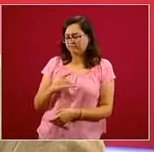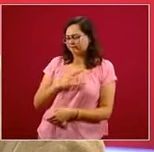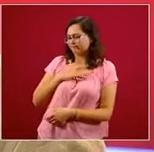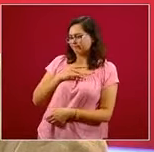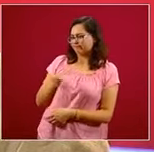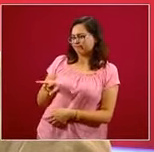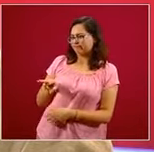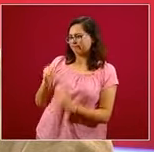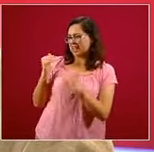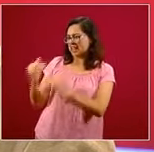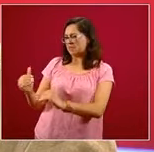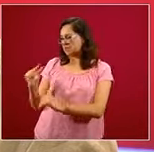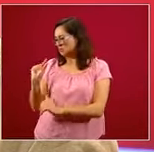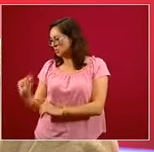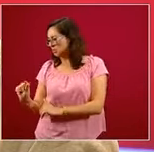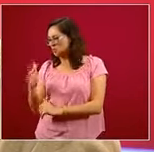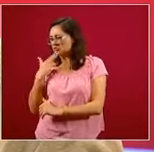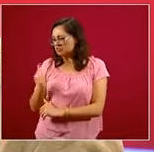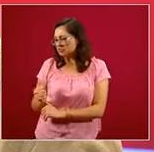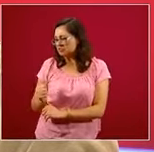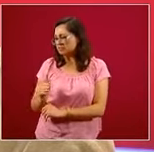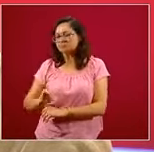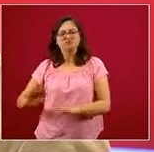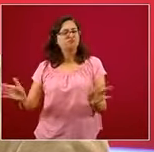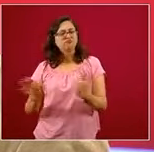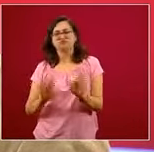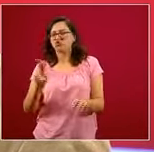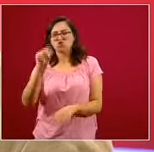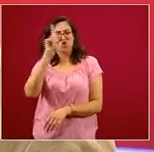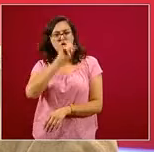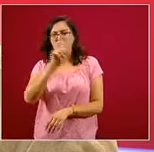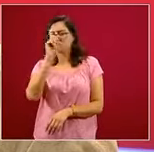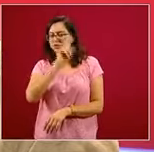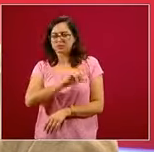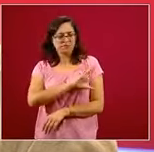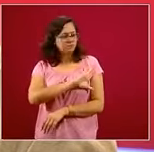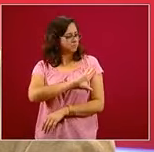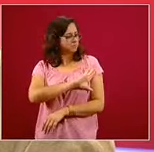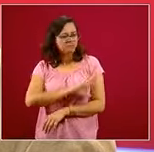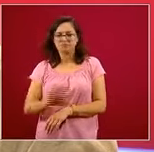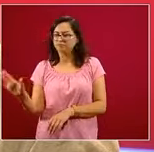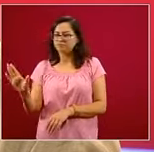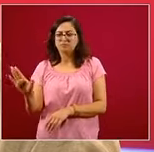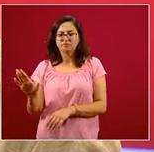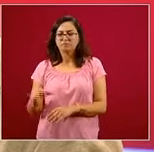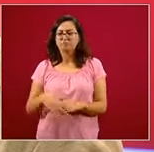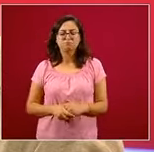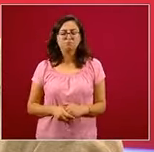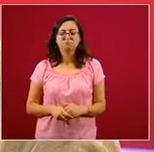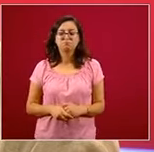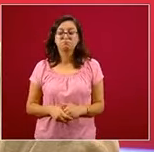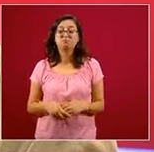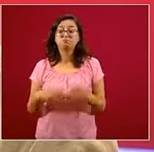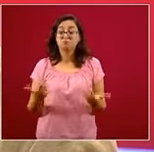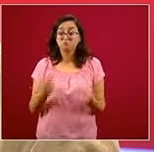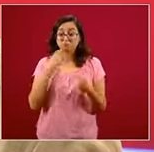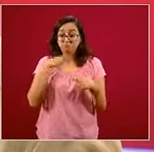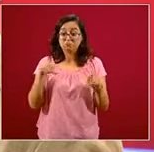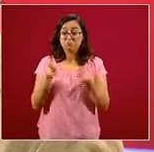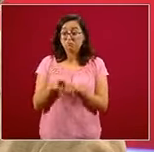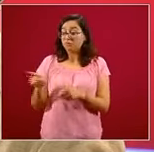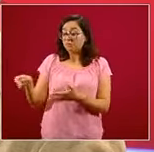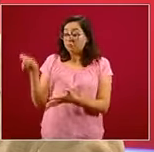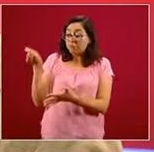recomienda el uso de pruebas rápidas. Y finalmente, esta idea de usar a la prueba rápida como un mecanismo de garantía